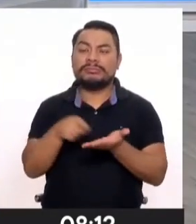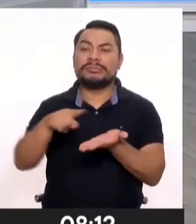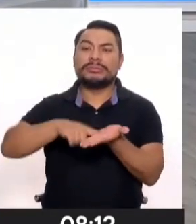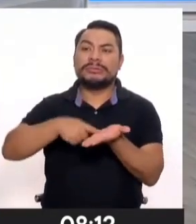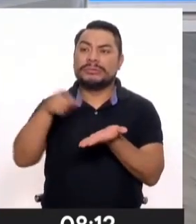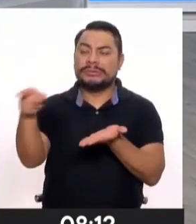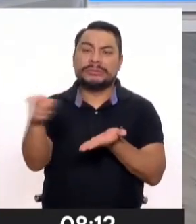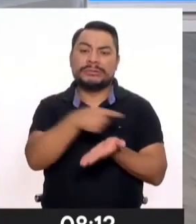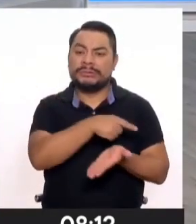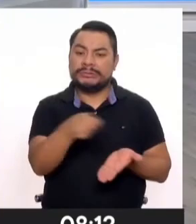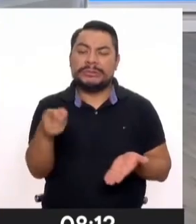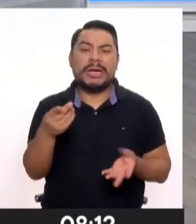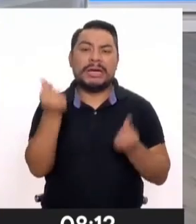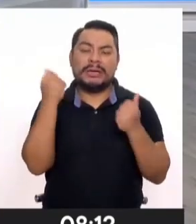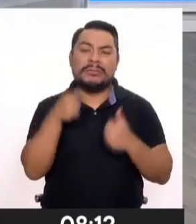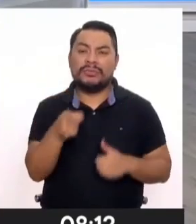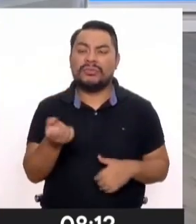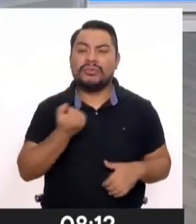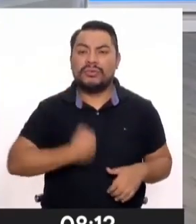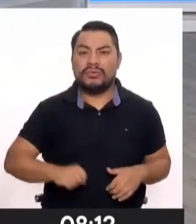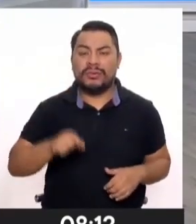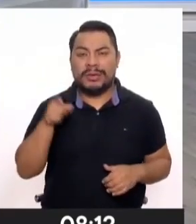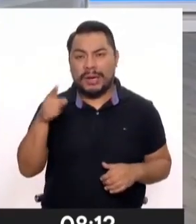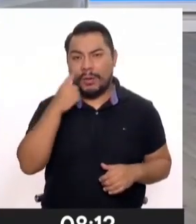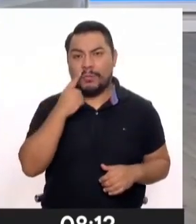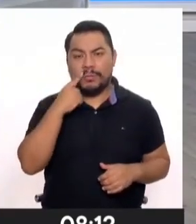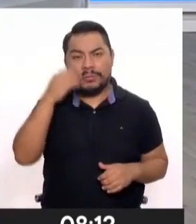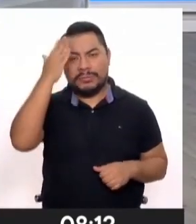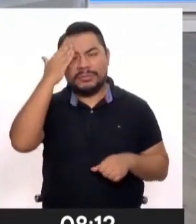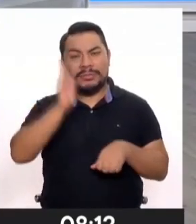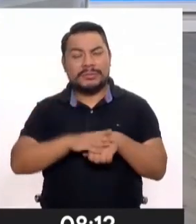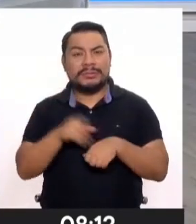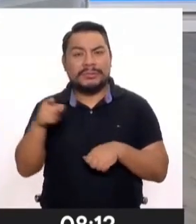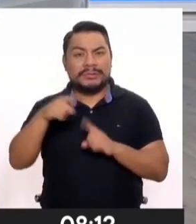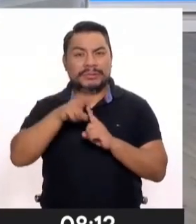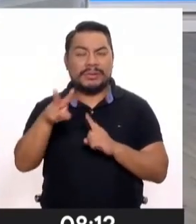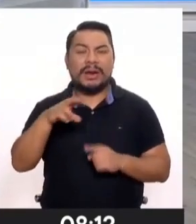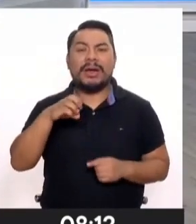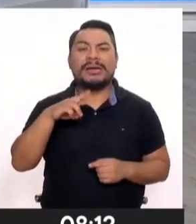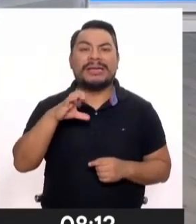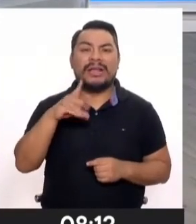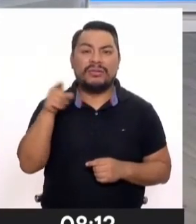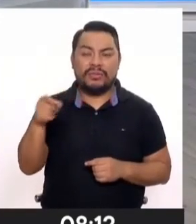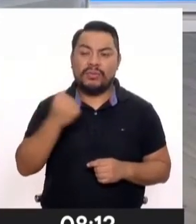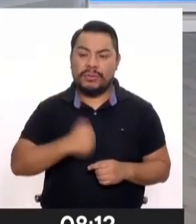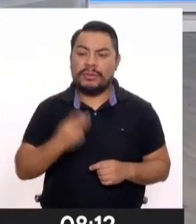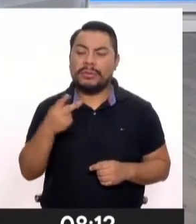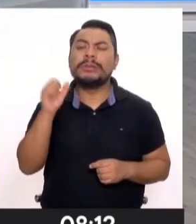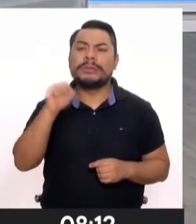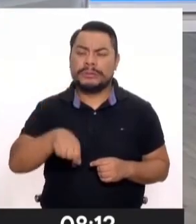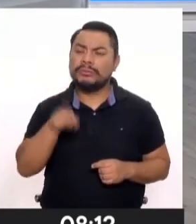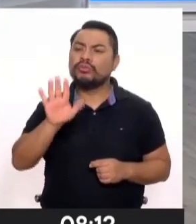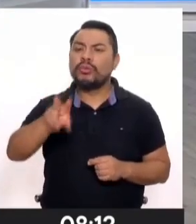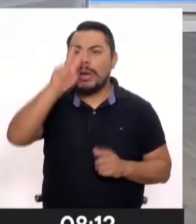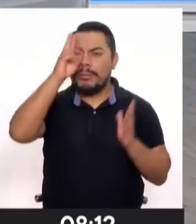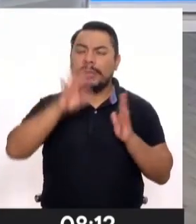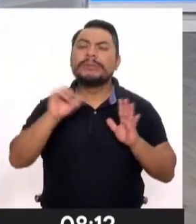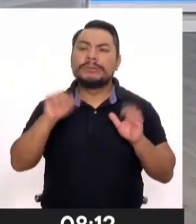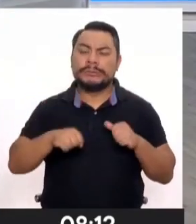RENIEC la inscripción inmediata de los hijos del productor Ricardo Morán y reconocer así su